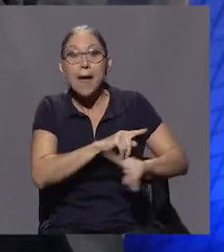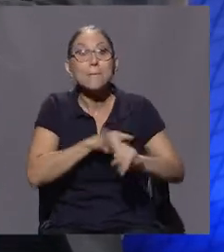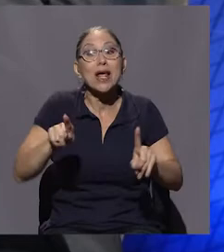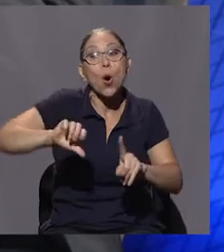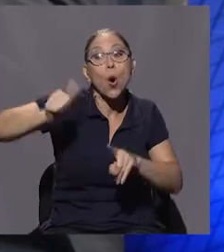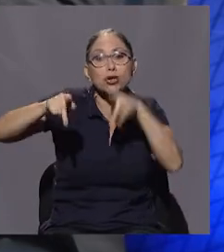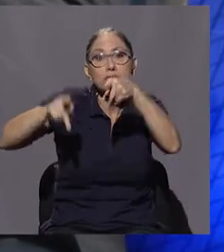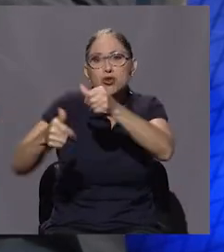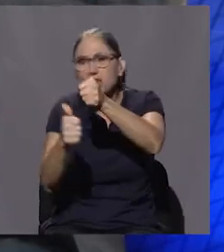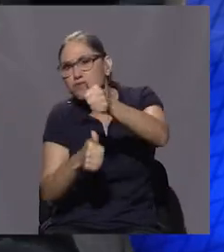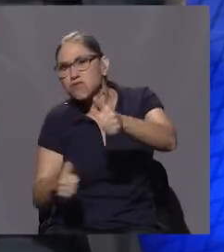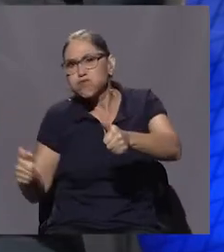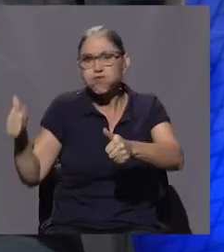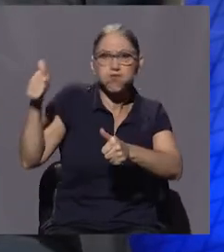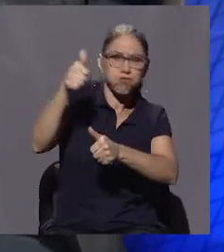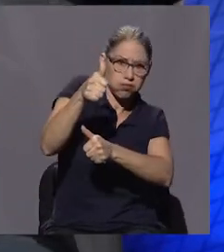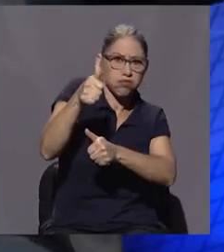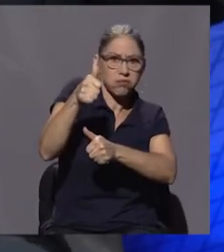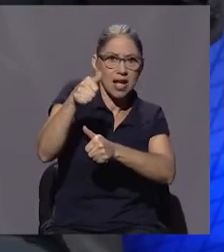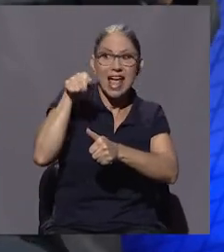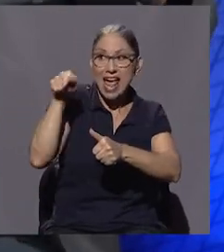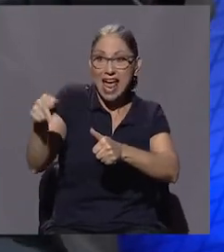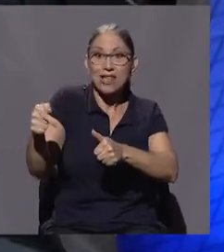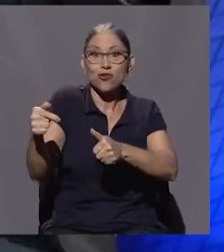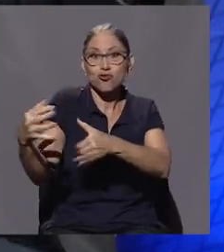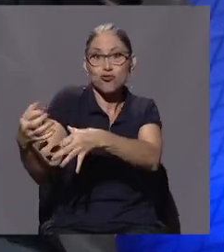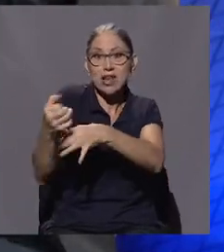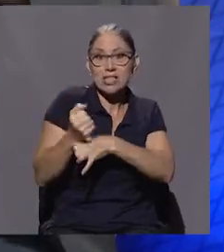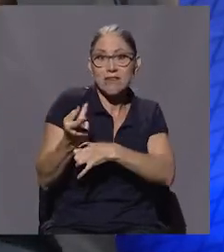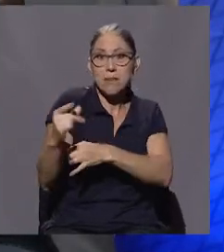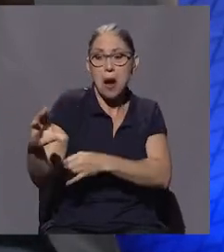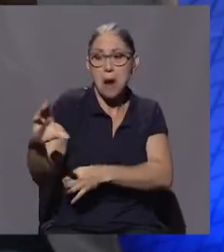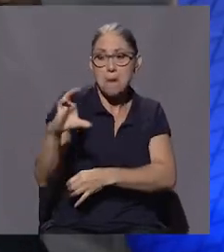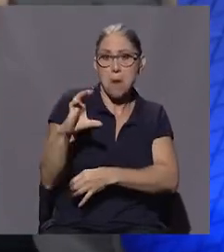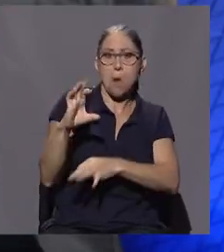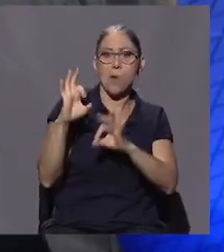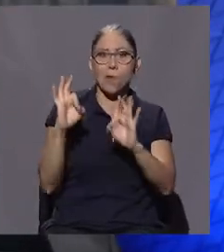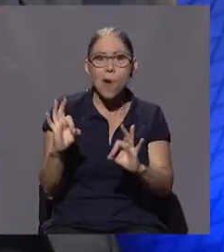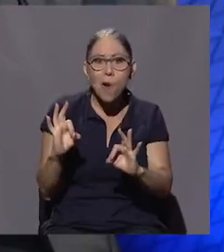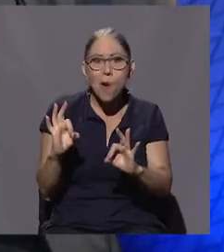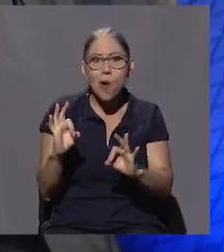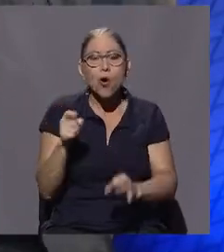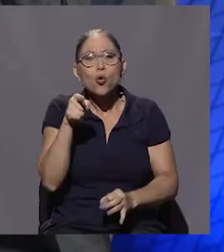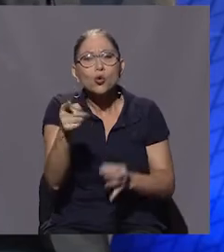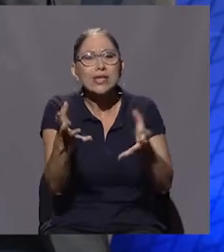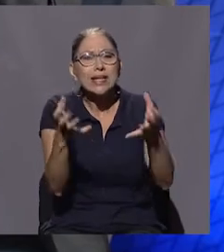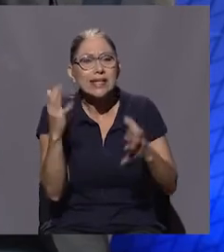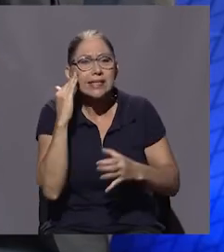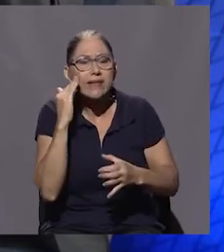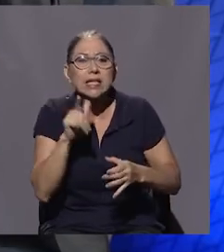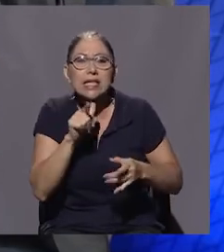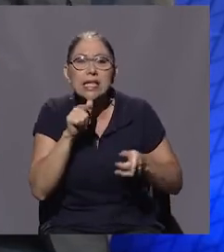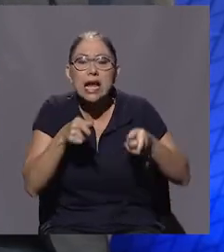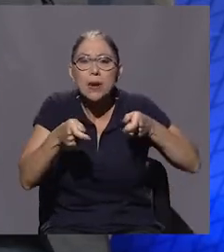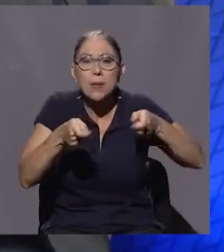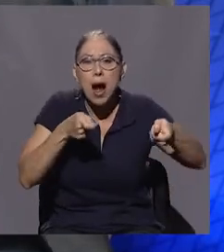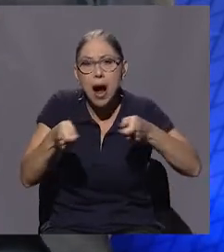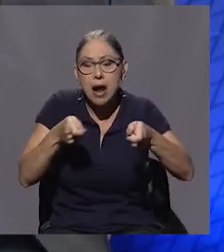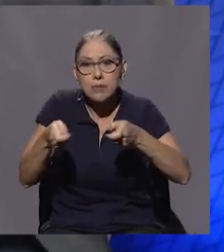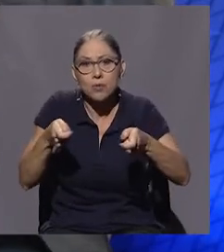los bien pagados por esos sectores superiores y si usted quiere saber quiénes manipulan, pues